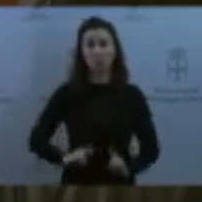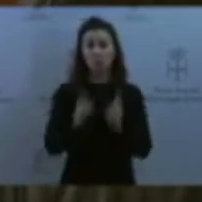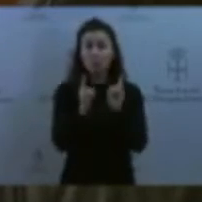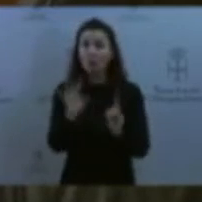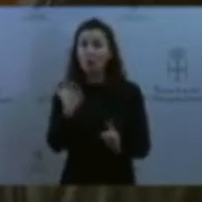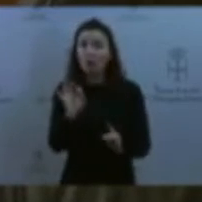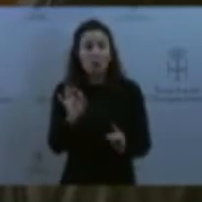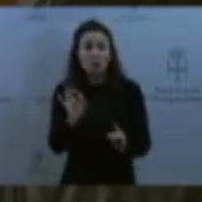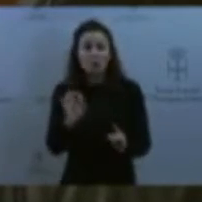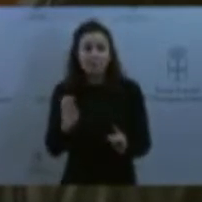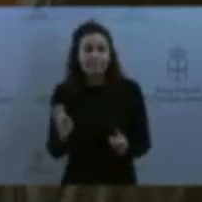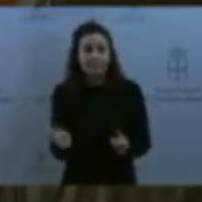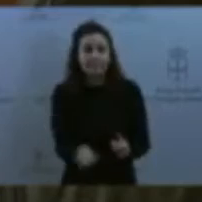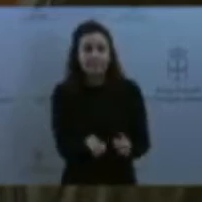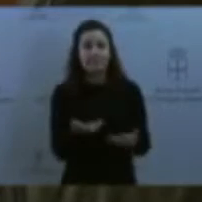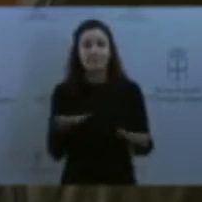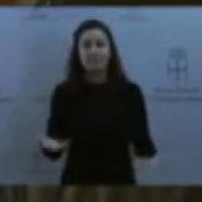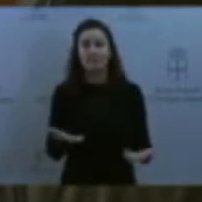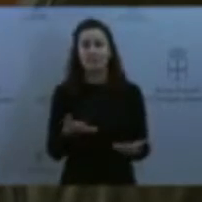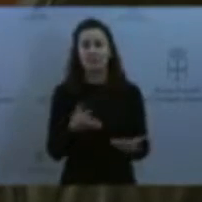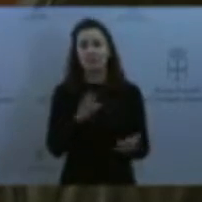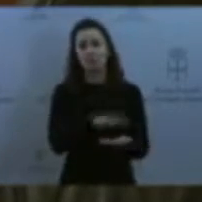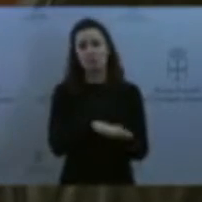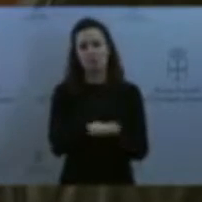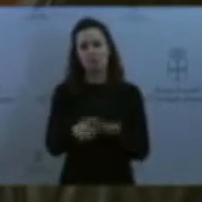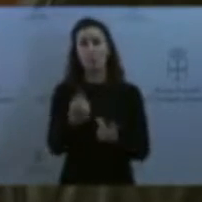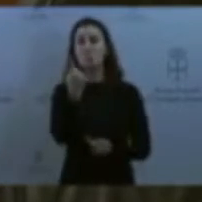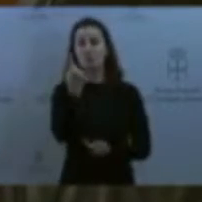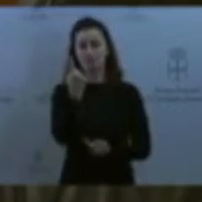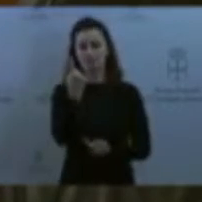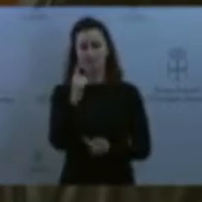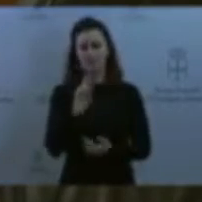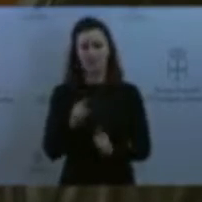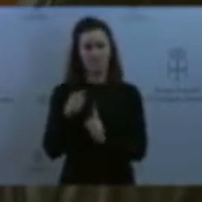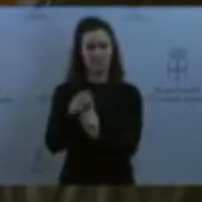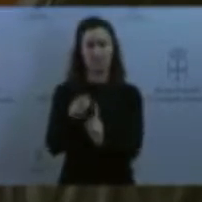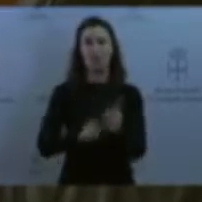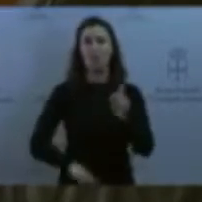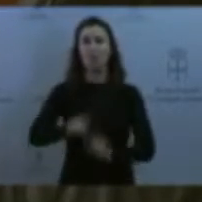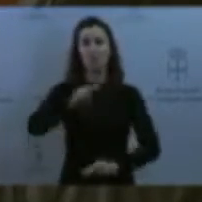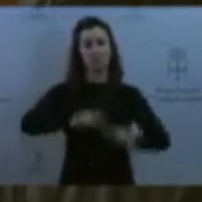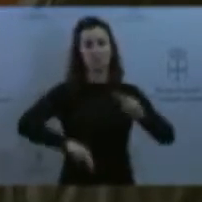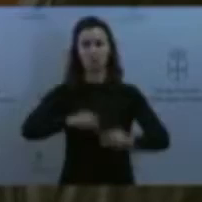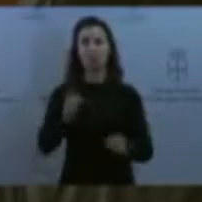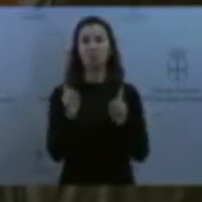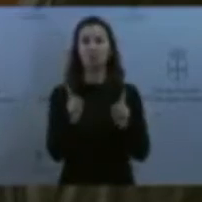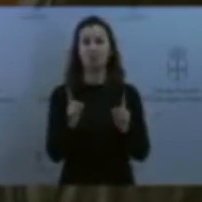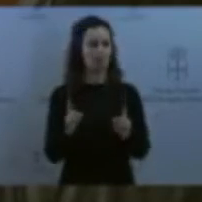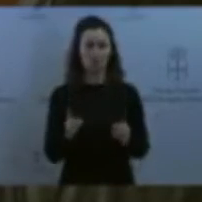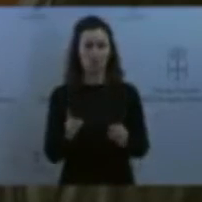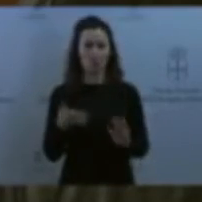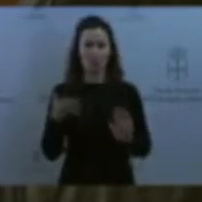refiere usted a una concreta, considera que solo había un problema urbanístico. No, había un incumplimiento y se pusieron en marcha los